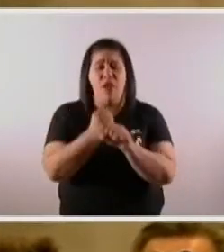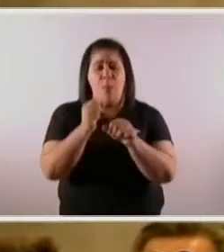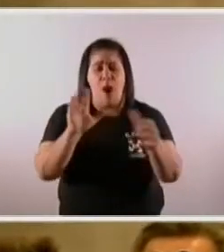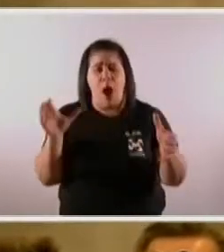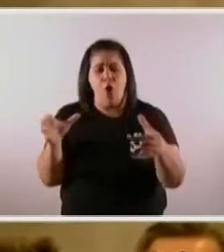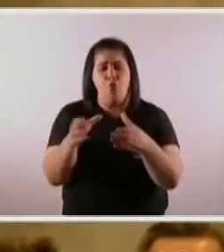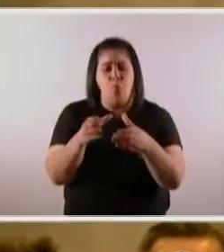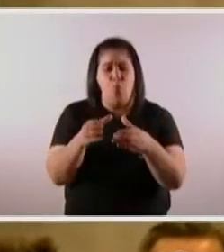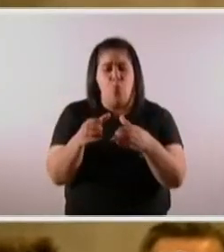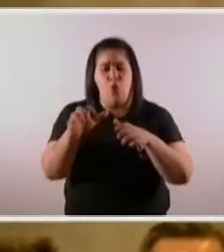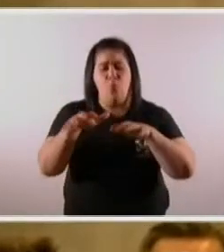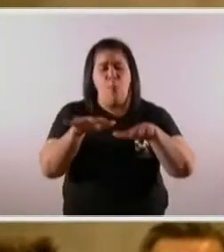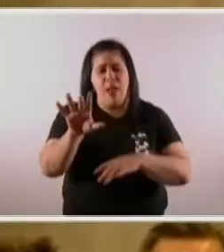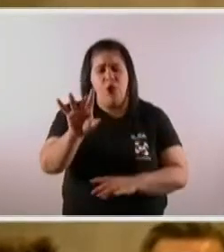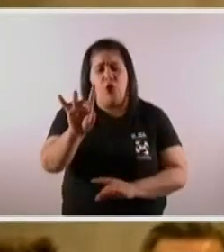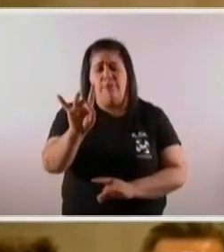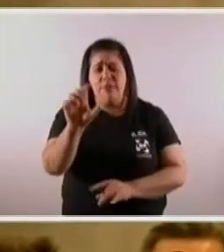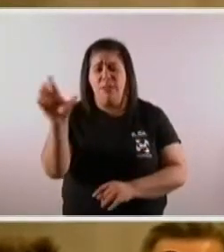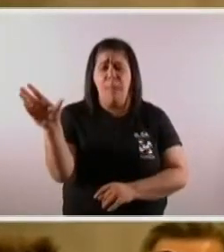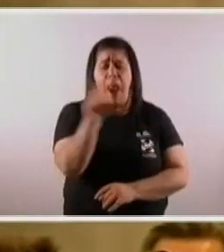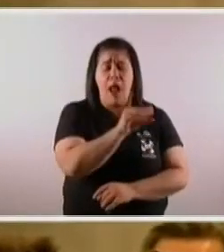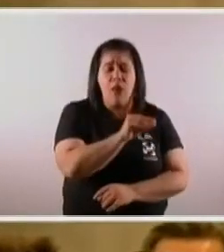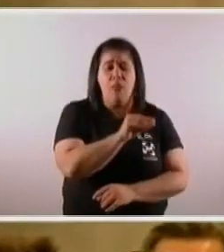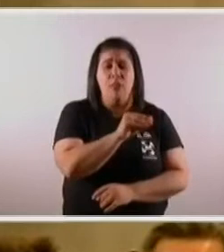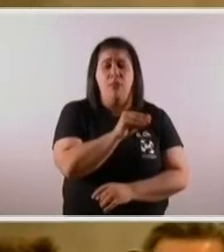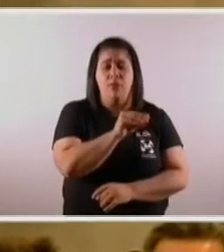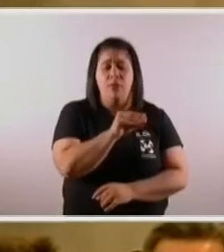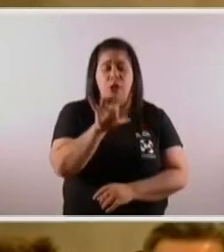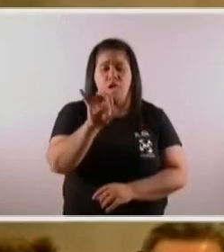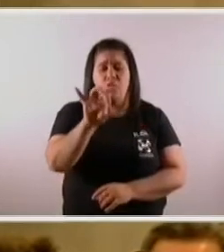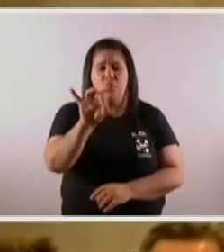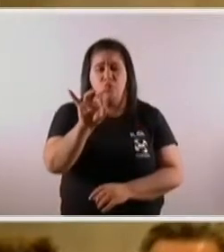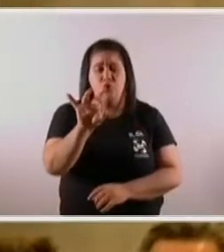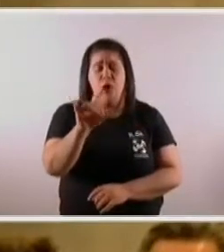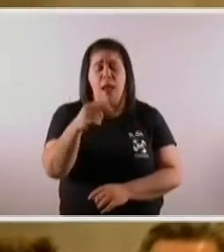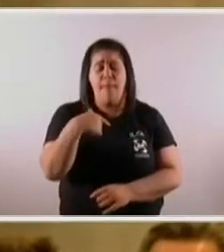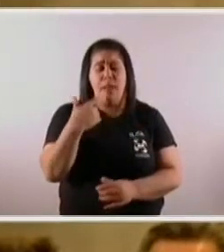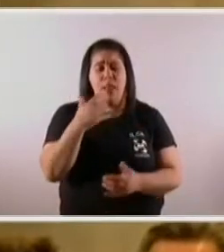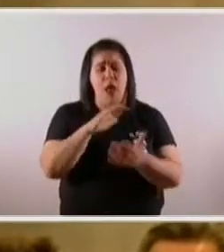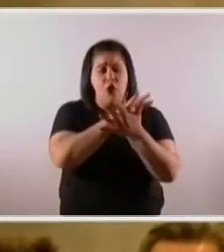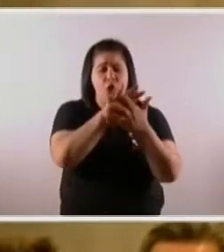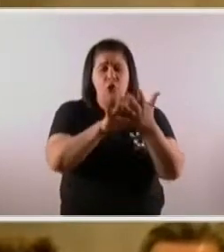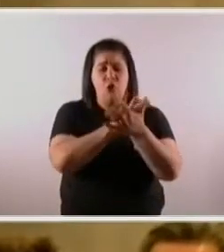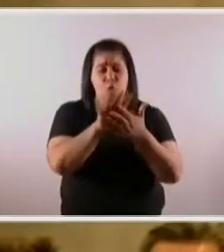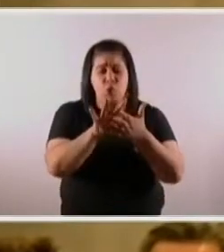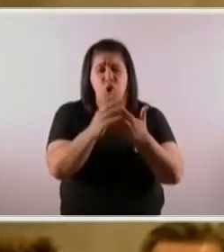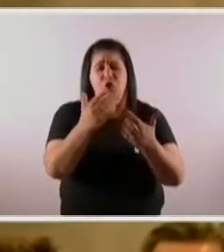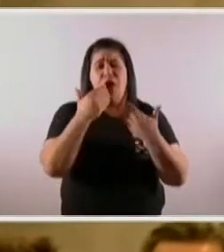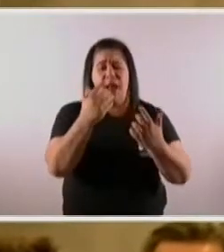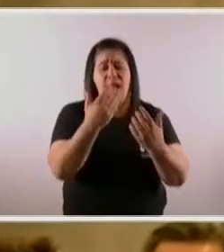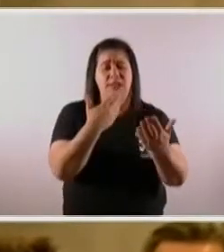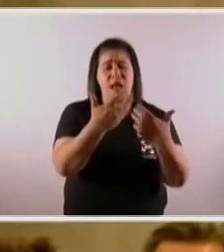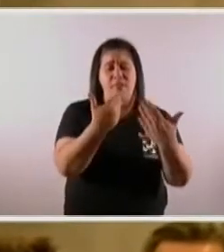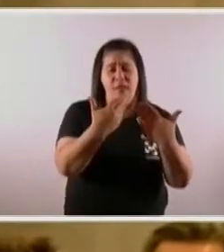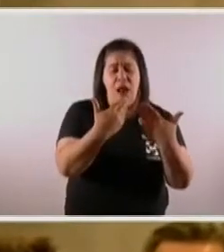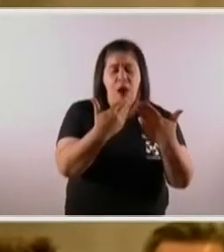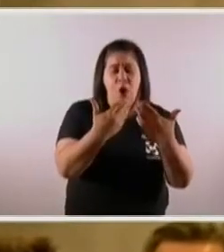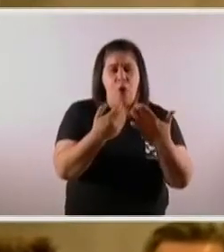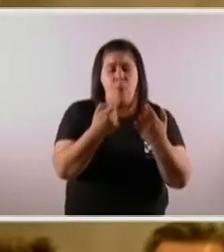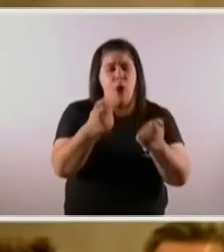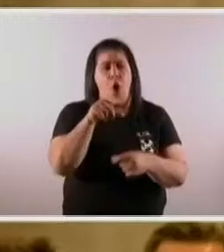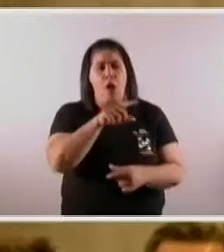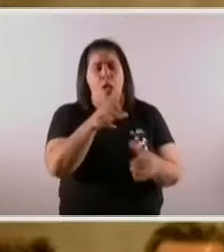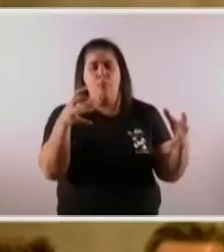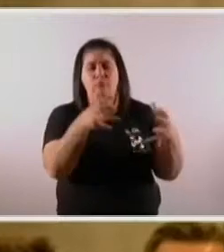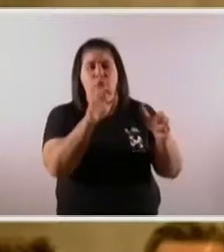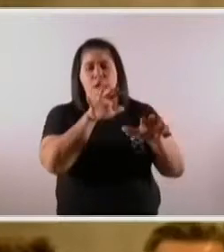juntos, en un momento tan difícil para nuestro país, donde solo se sale adelante en forma... A partir del diálogo, nos vienen con estas cosas. O la